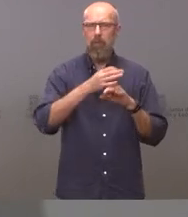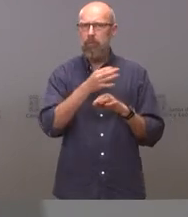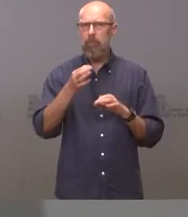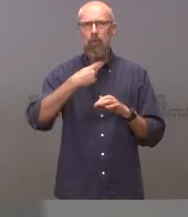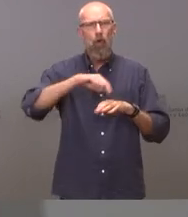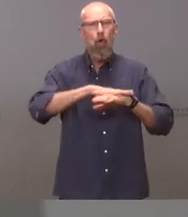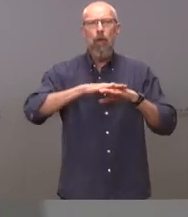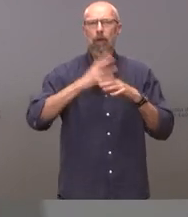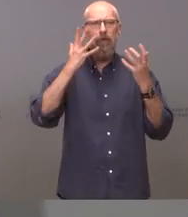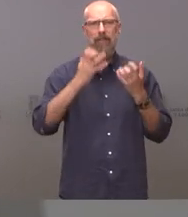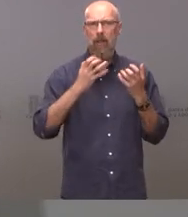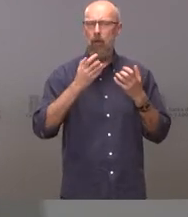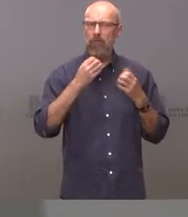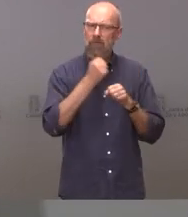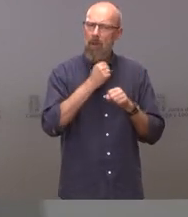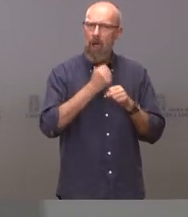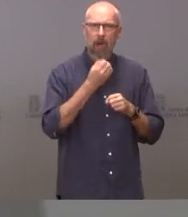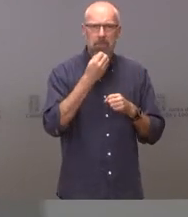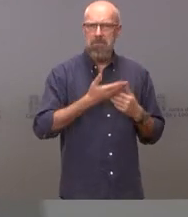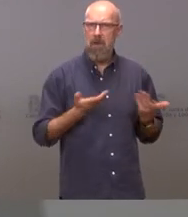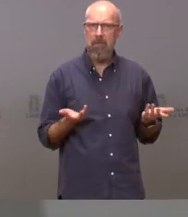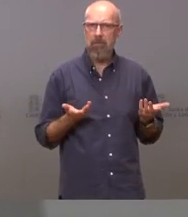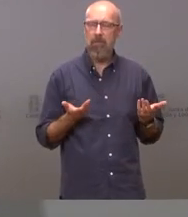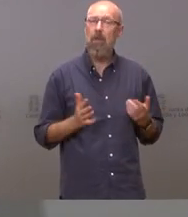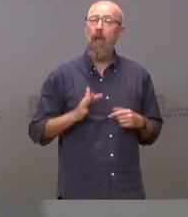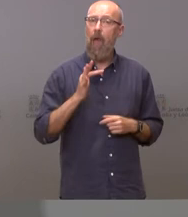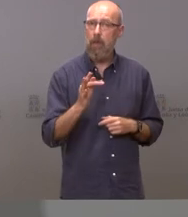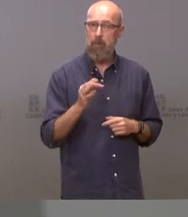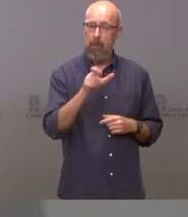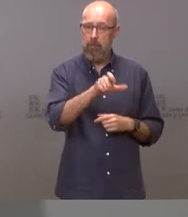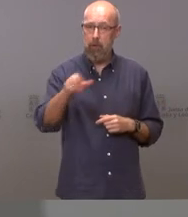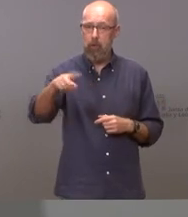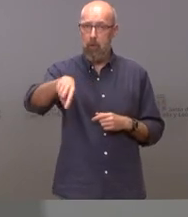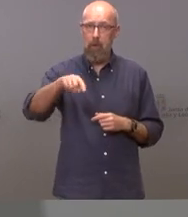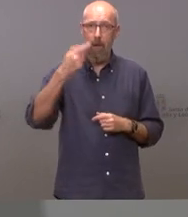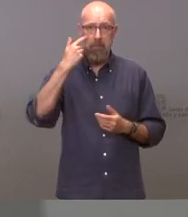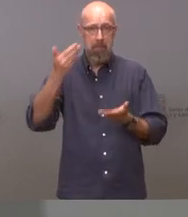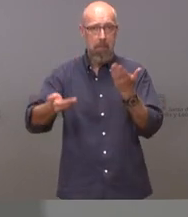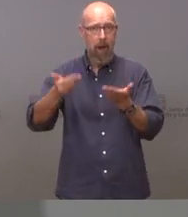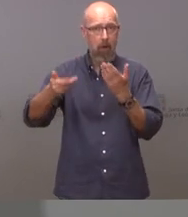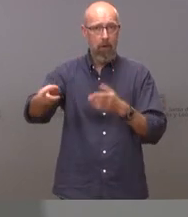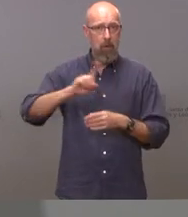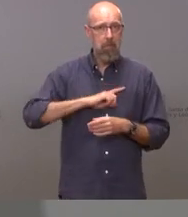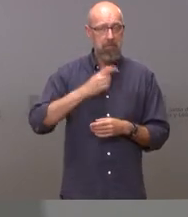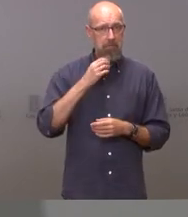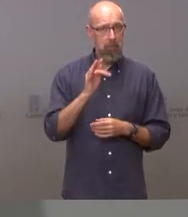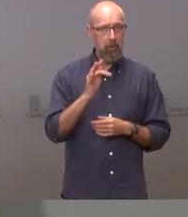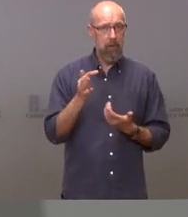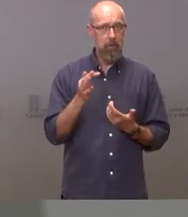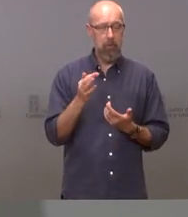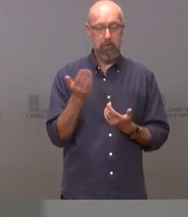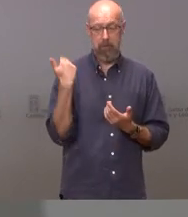y está trabajando está trabajando bien y además los ciudadanos así lo valoran así lo han valorado este fin de semana